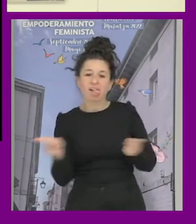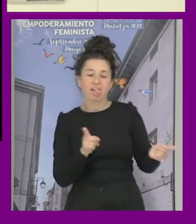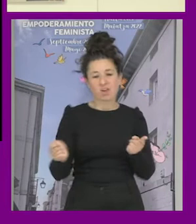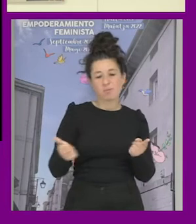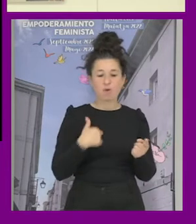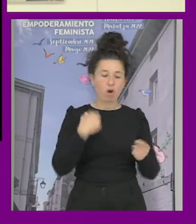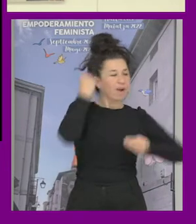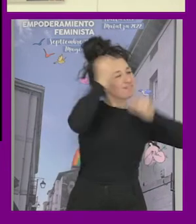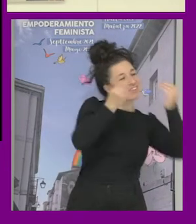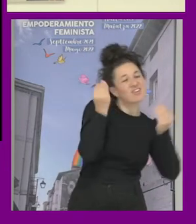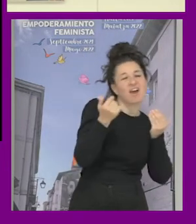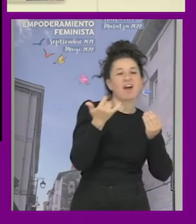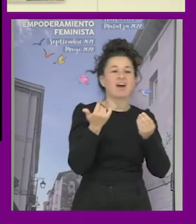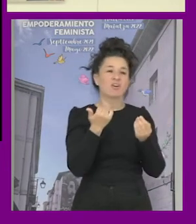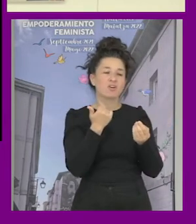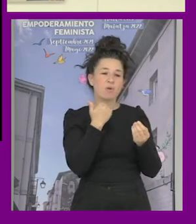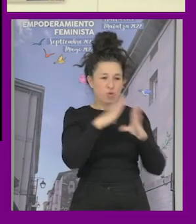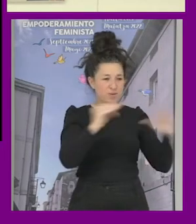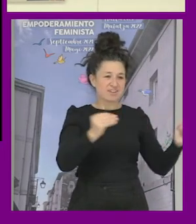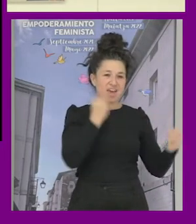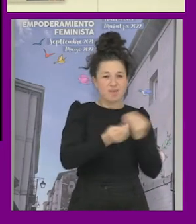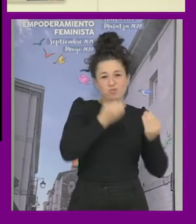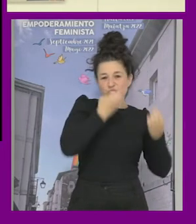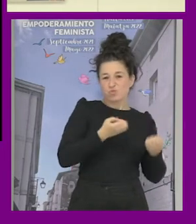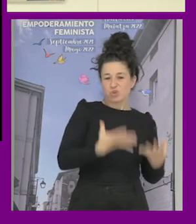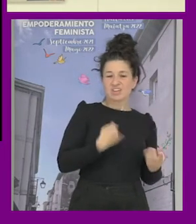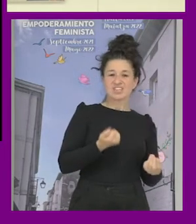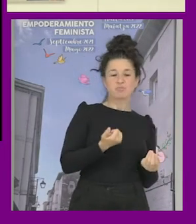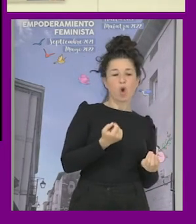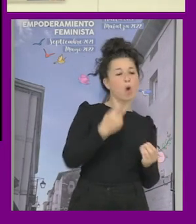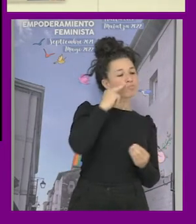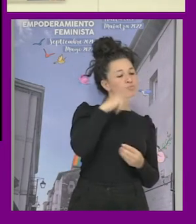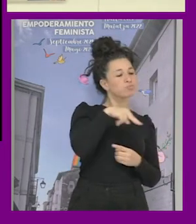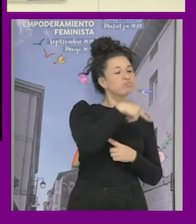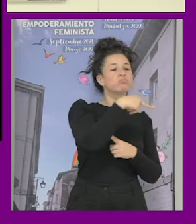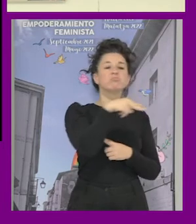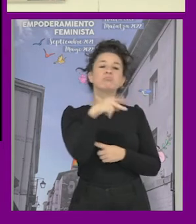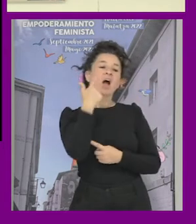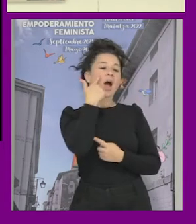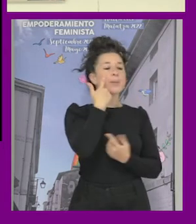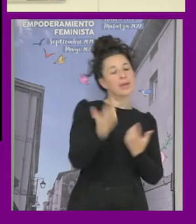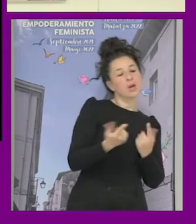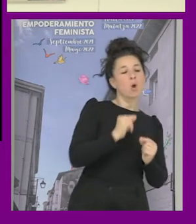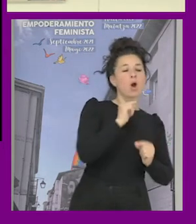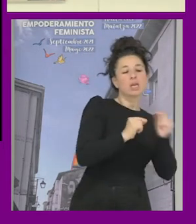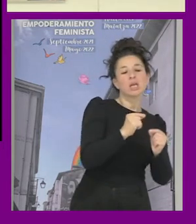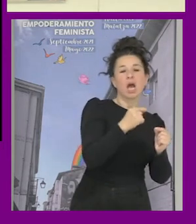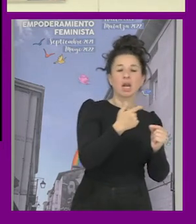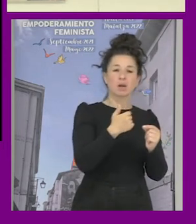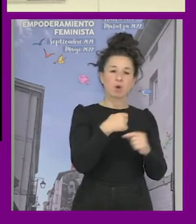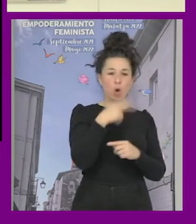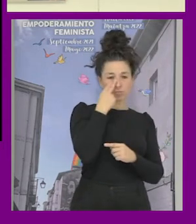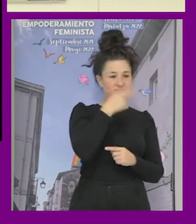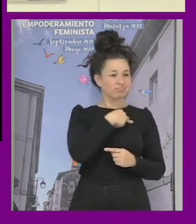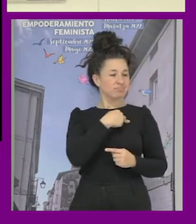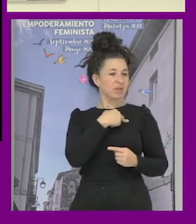esferas y sobre todo algo que hacemos muy bien en la universidad es mirar con arrogancia lo que pasa no hay como criticar las cosas sin